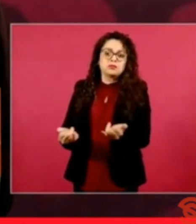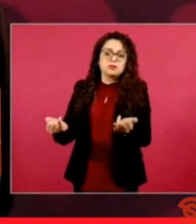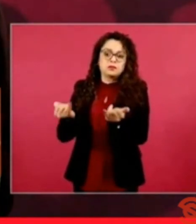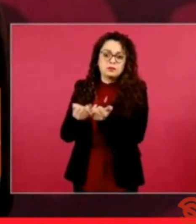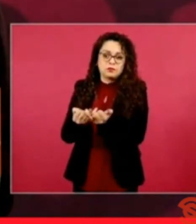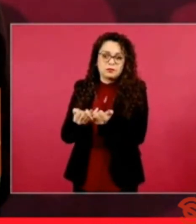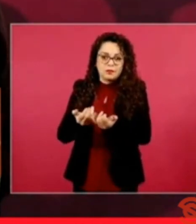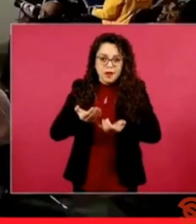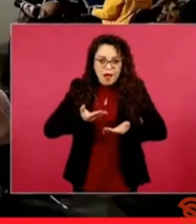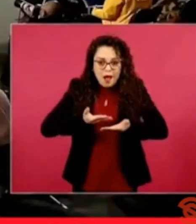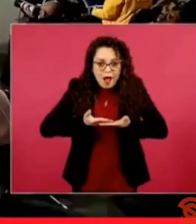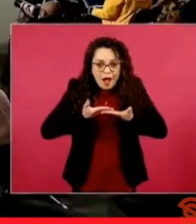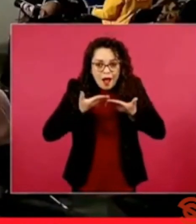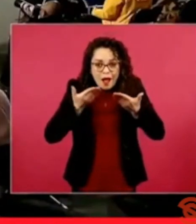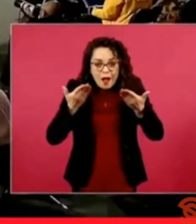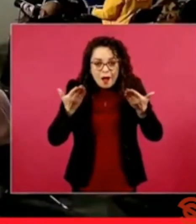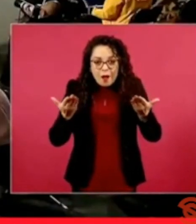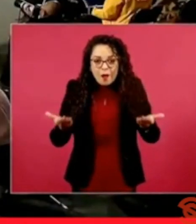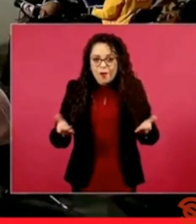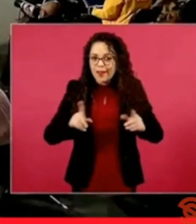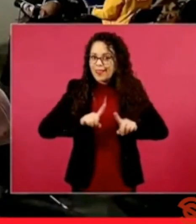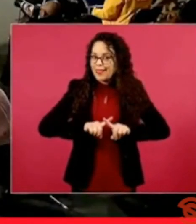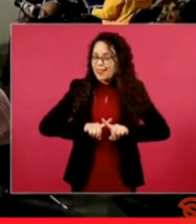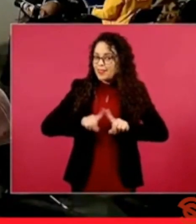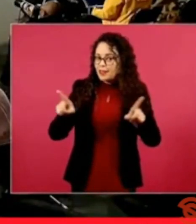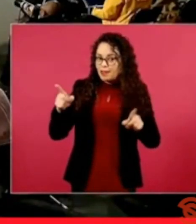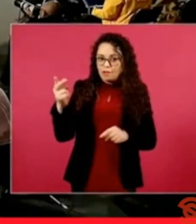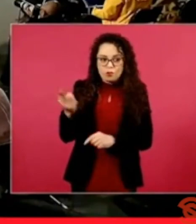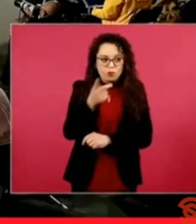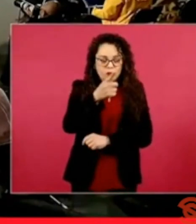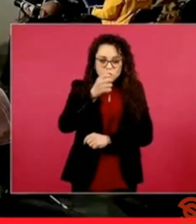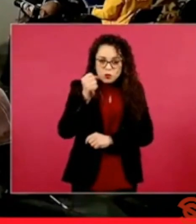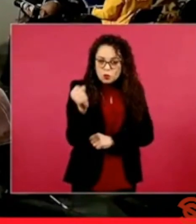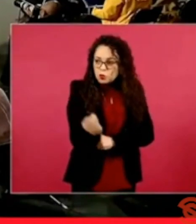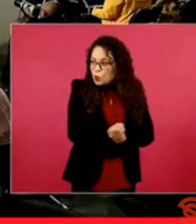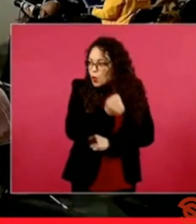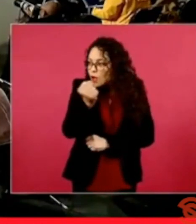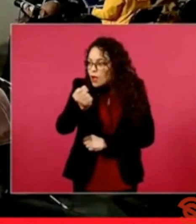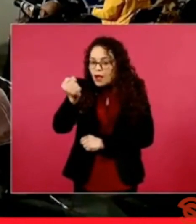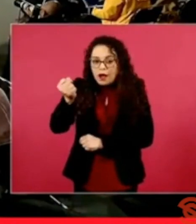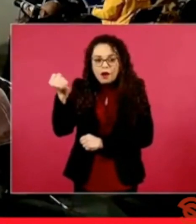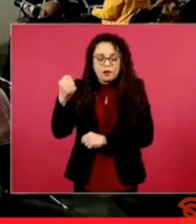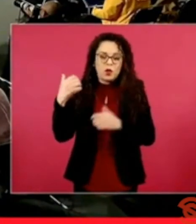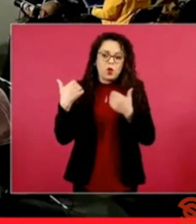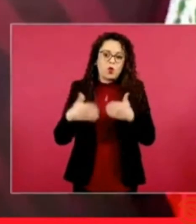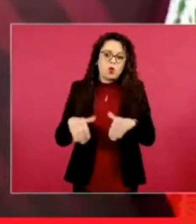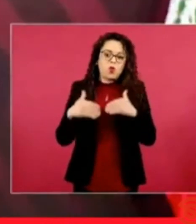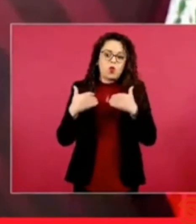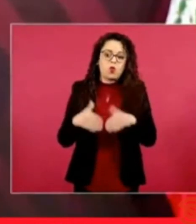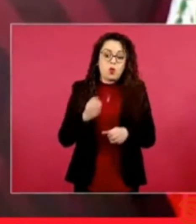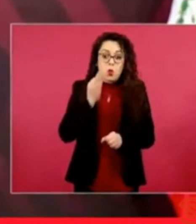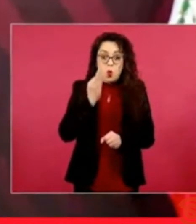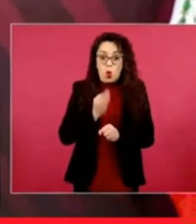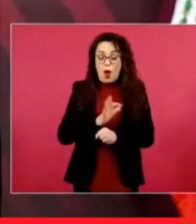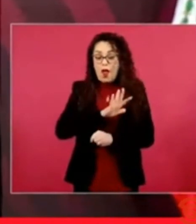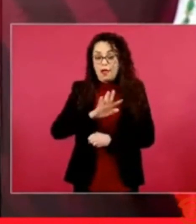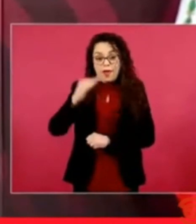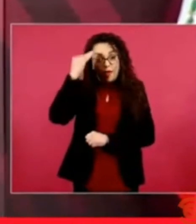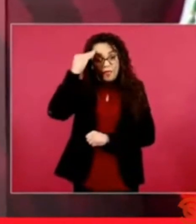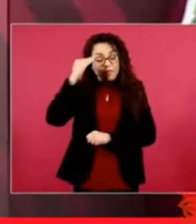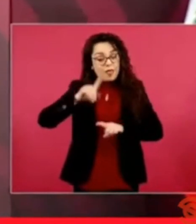somos afortunados. Tenemos la suerte de estar viviendo tiempos